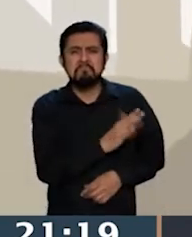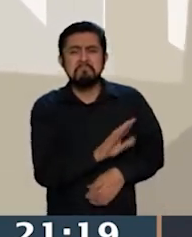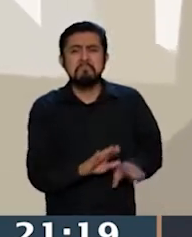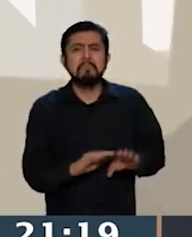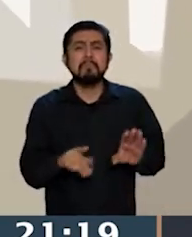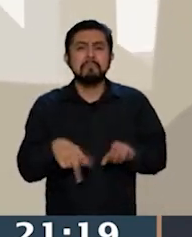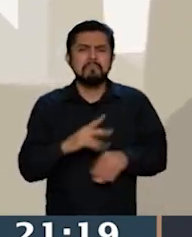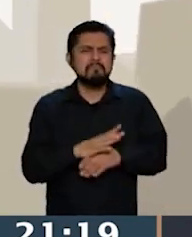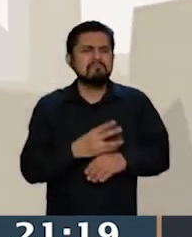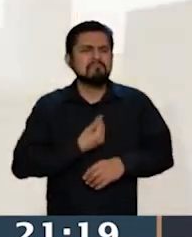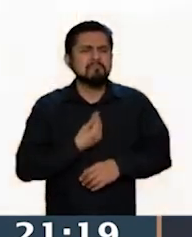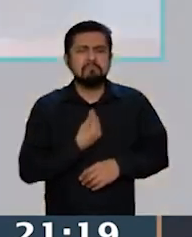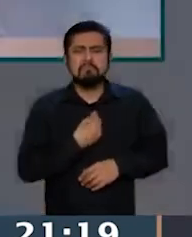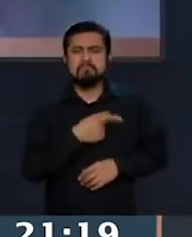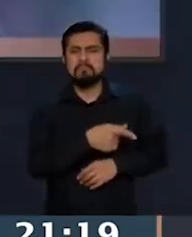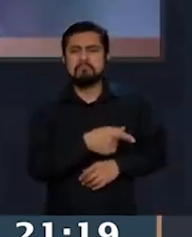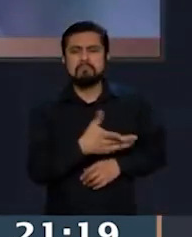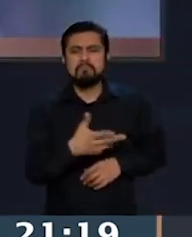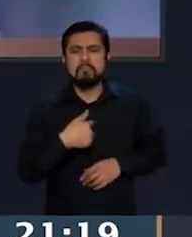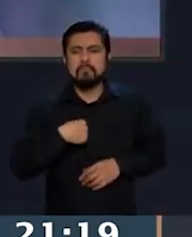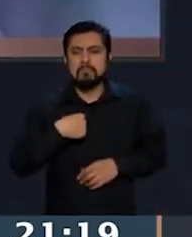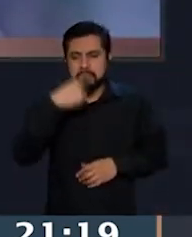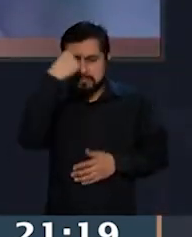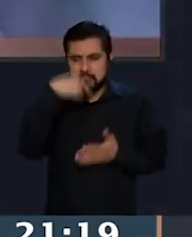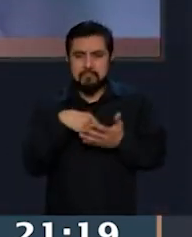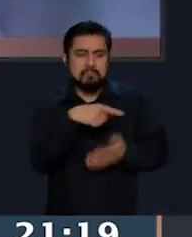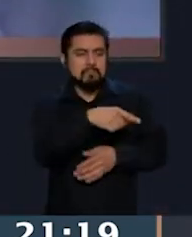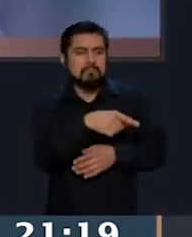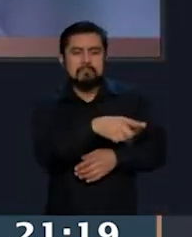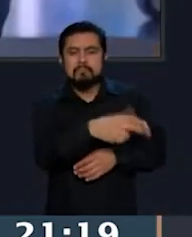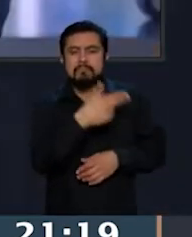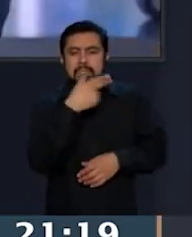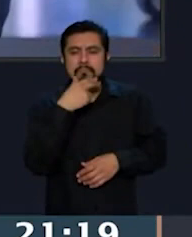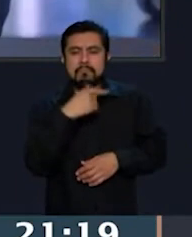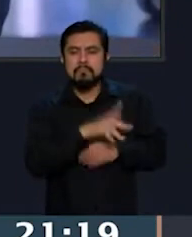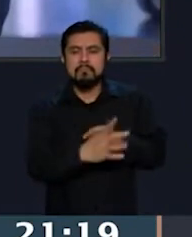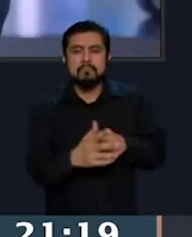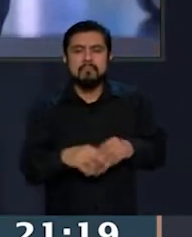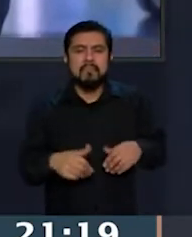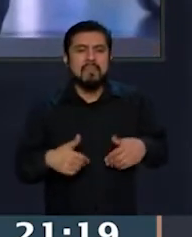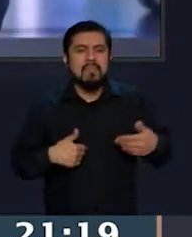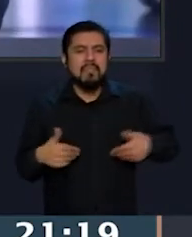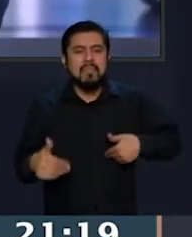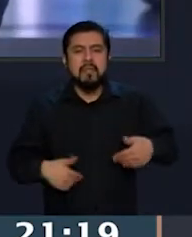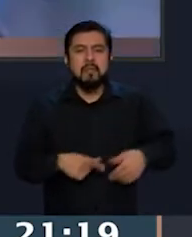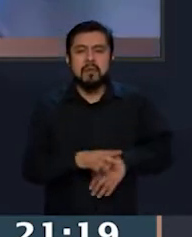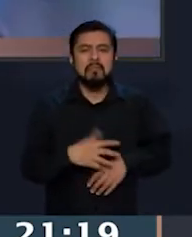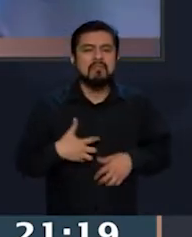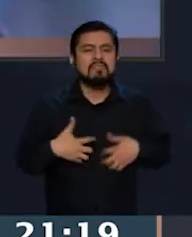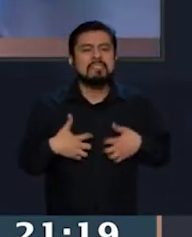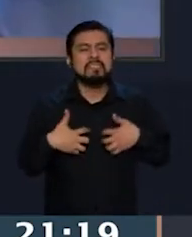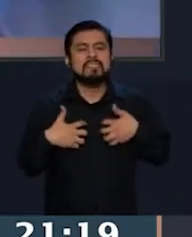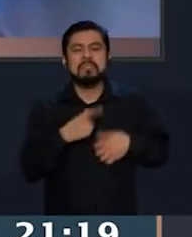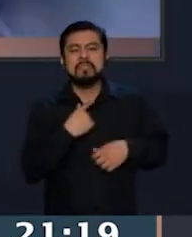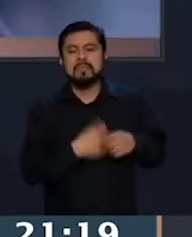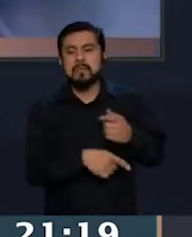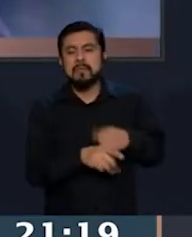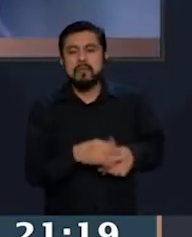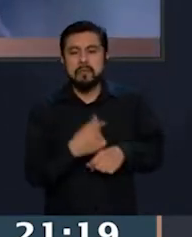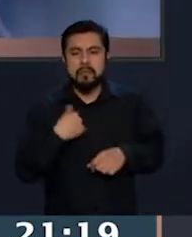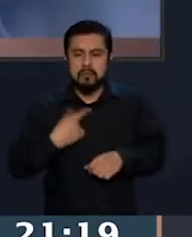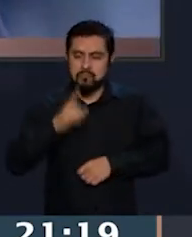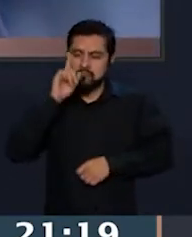ataques, sobre todo porque me queda claro que les molesta que una mujer joven haga política, que defendamos al presidente, a la Cuarta